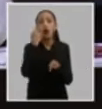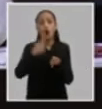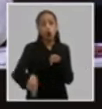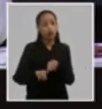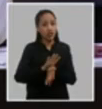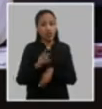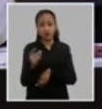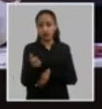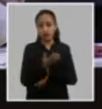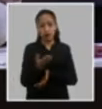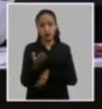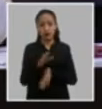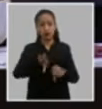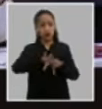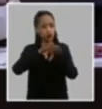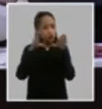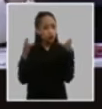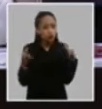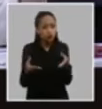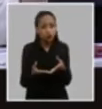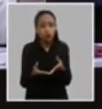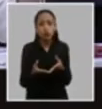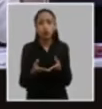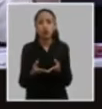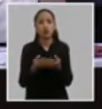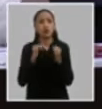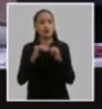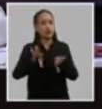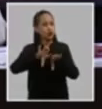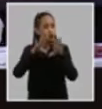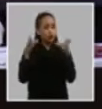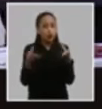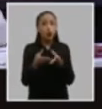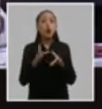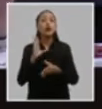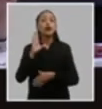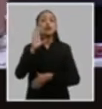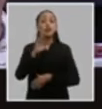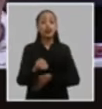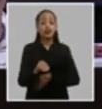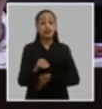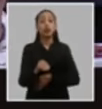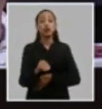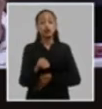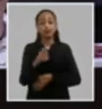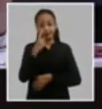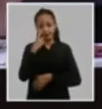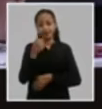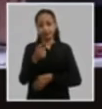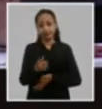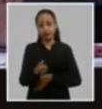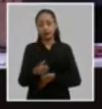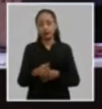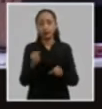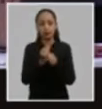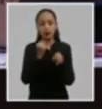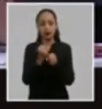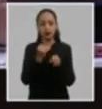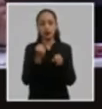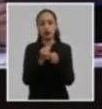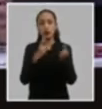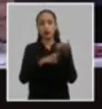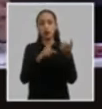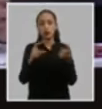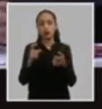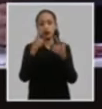perdió una palabra de todo lo que se se dijo ahí es utilizable para el trabajo del partido